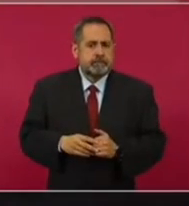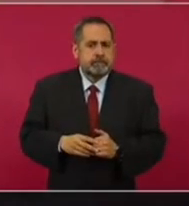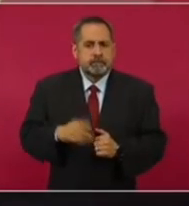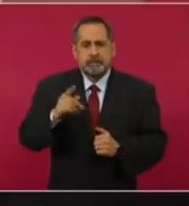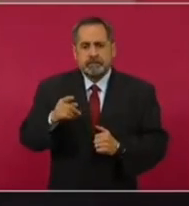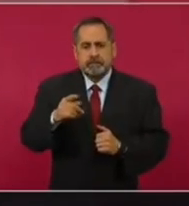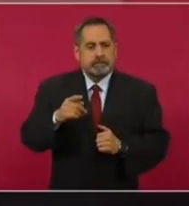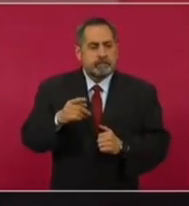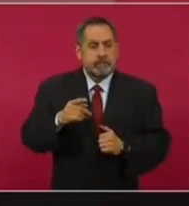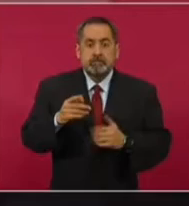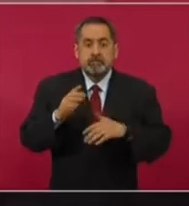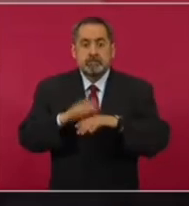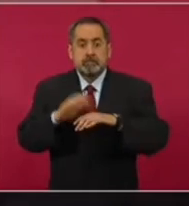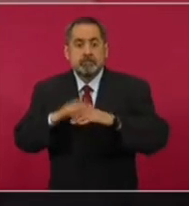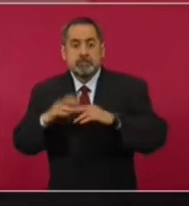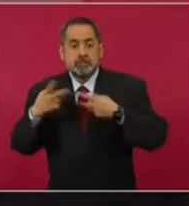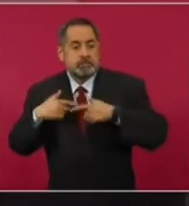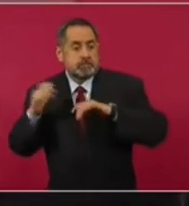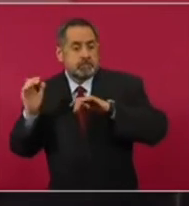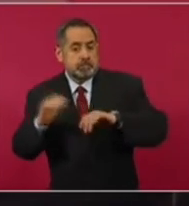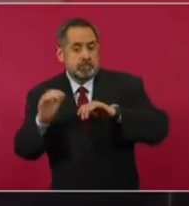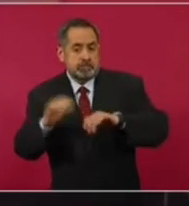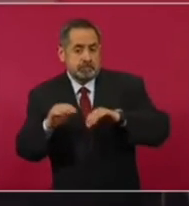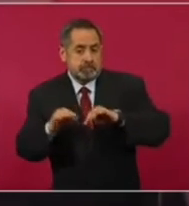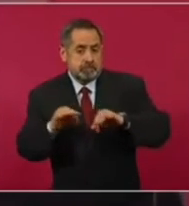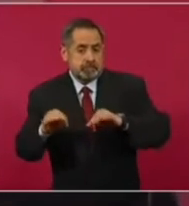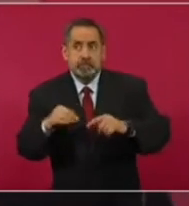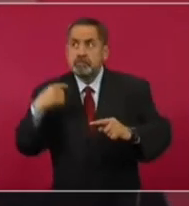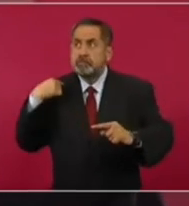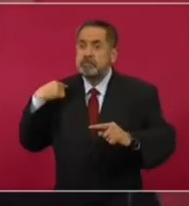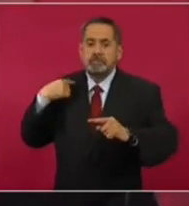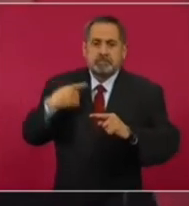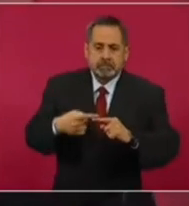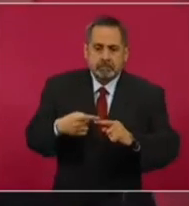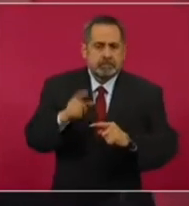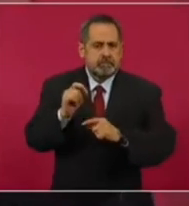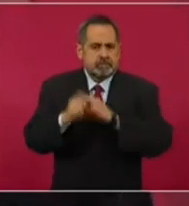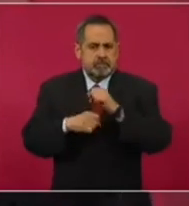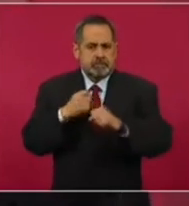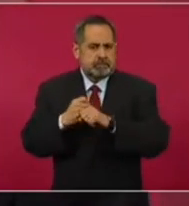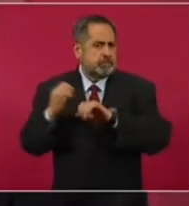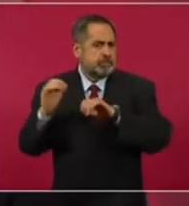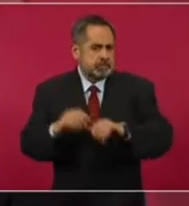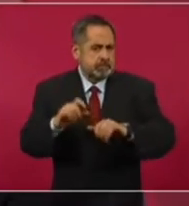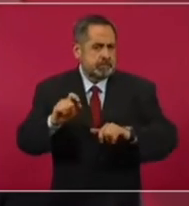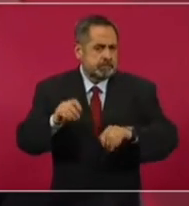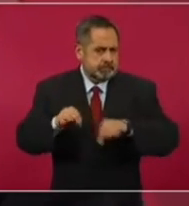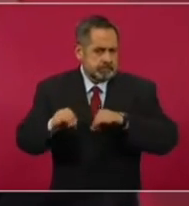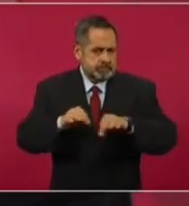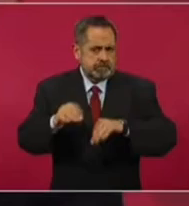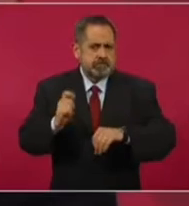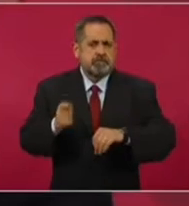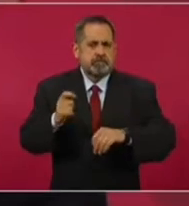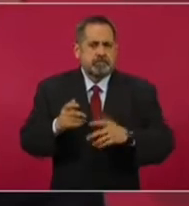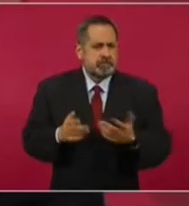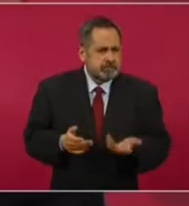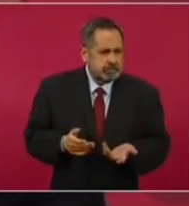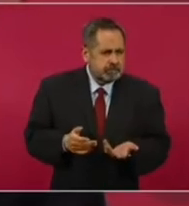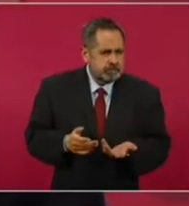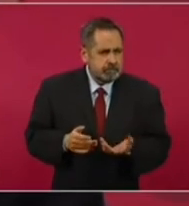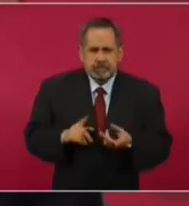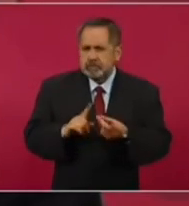se creó más empleo en los últimos 20 años, ¿cuál recesión?